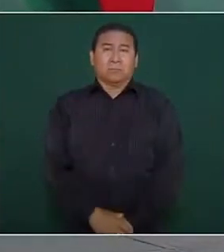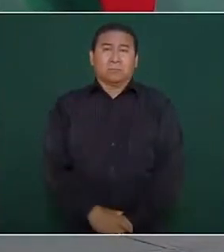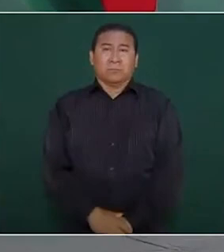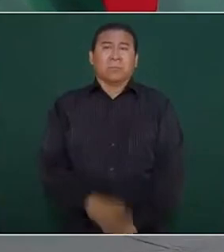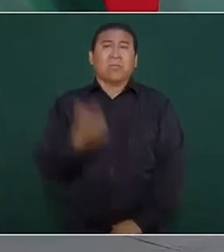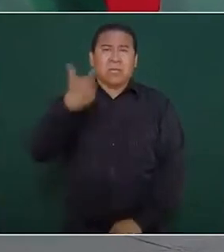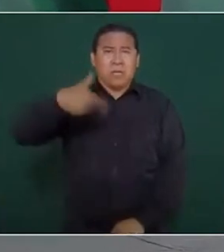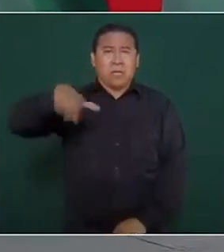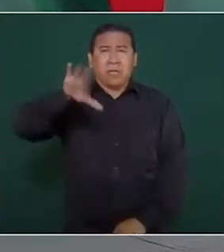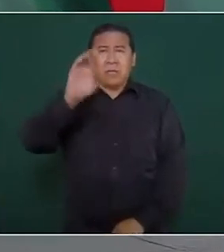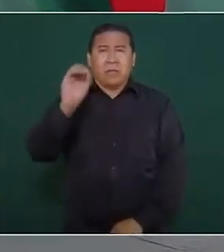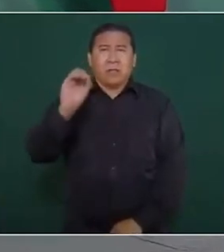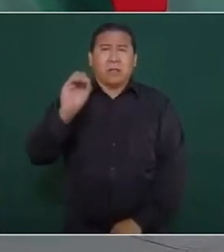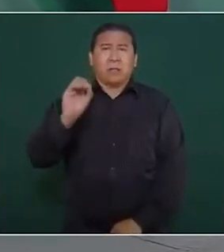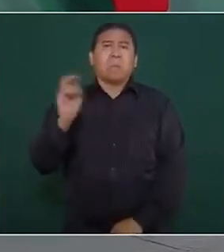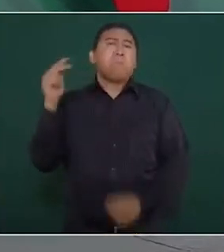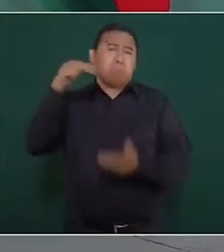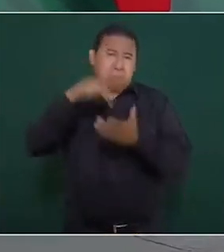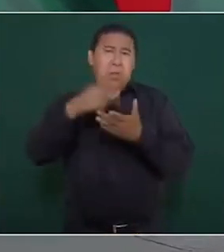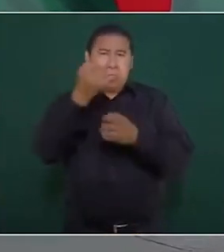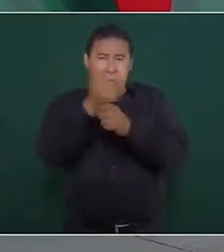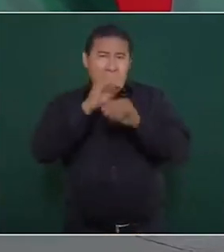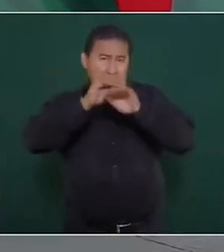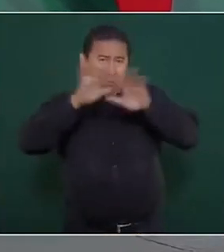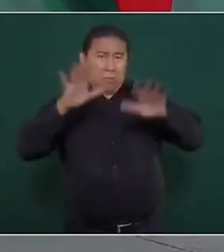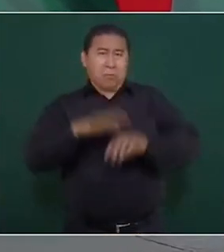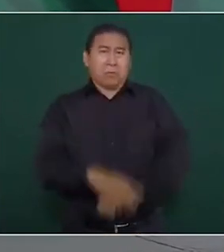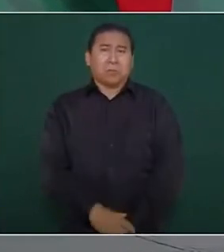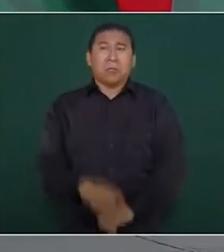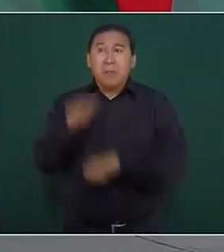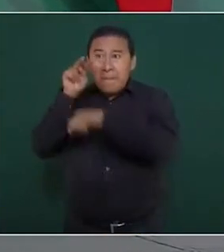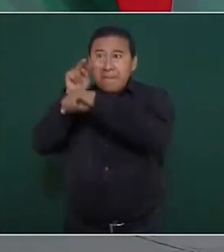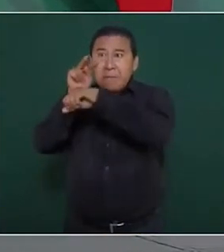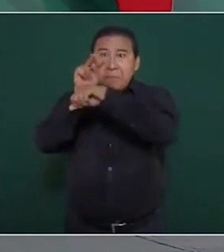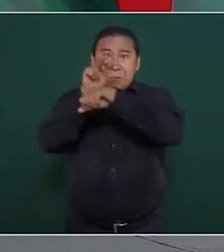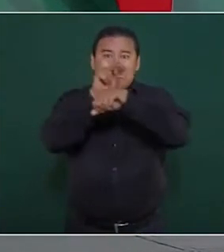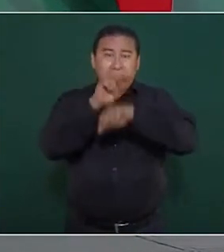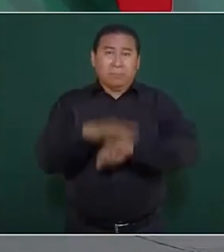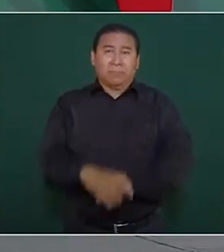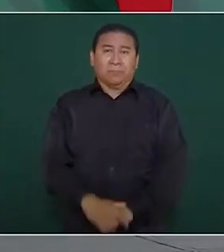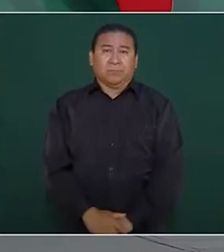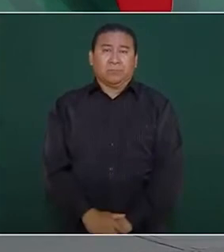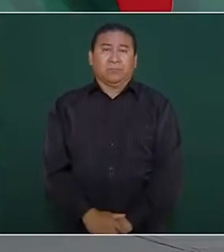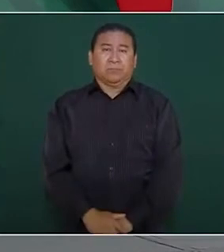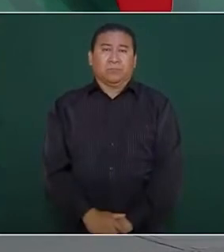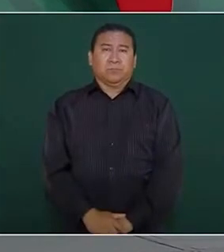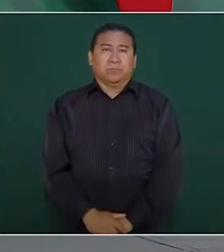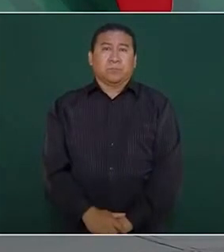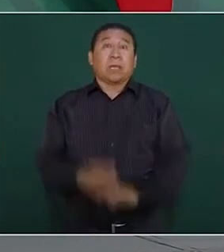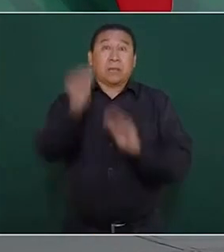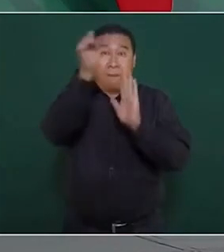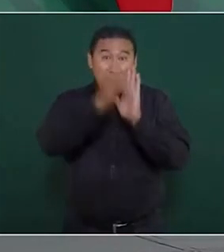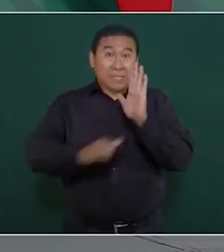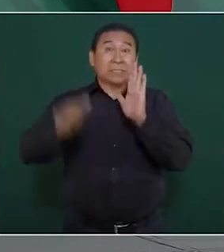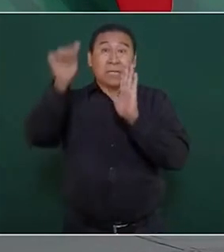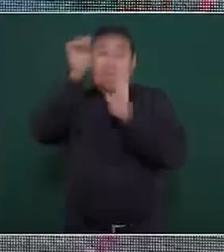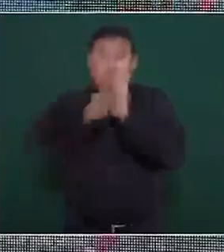Quintana Roo, vengo a esto, a la supervisión y voy a estar cada mes